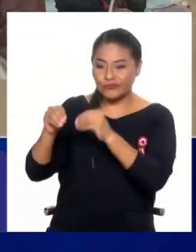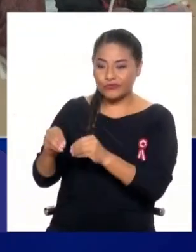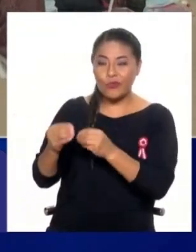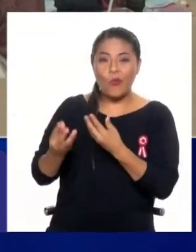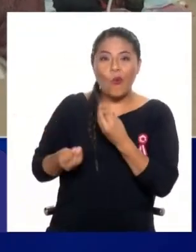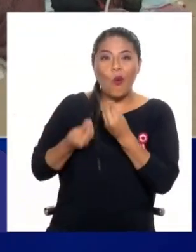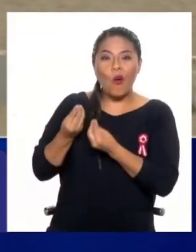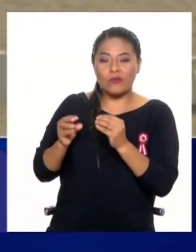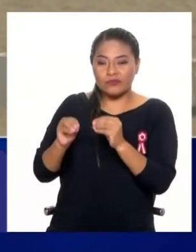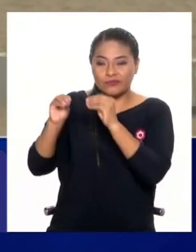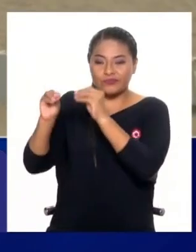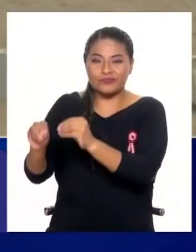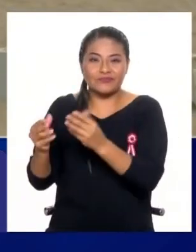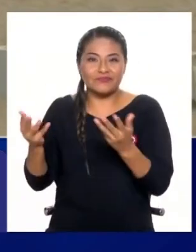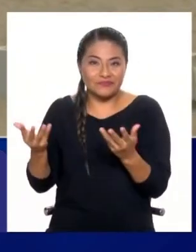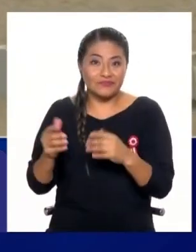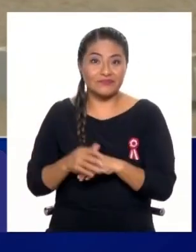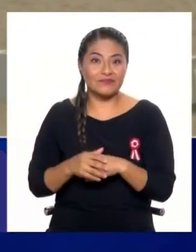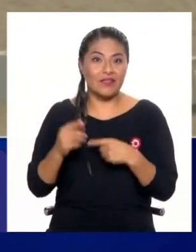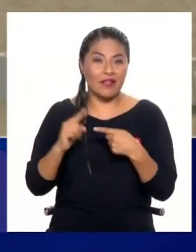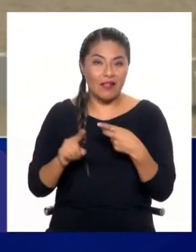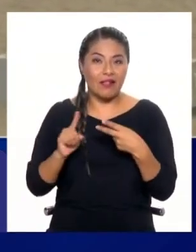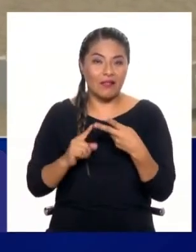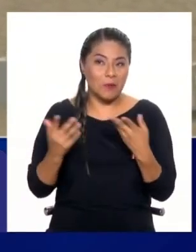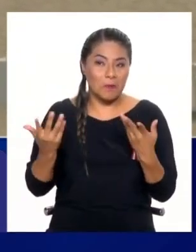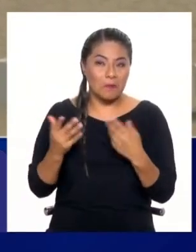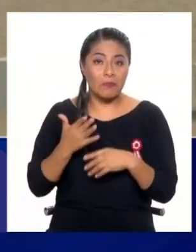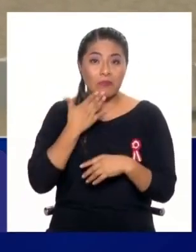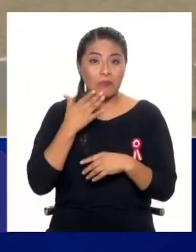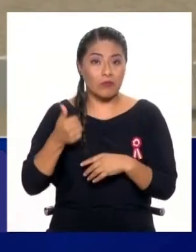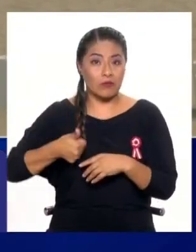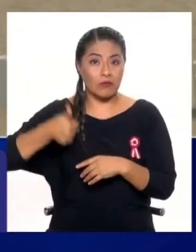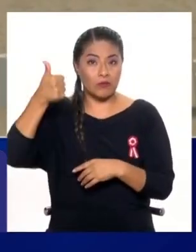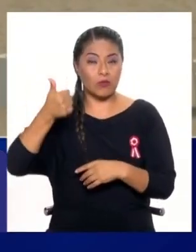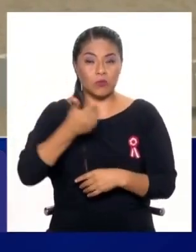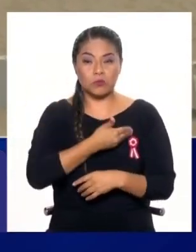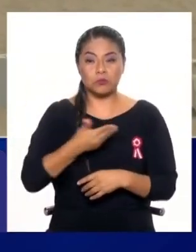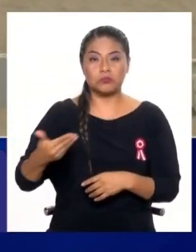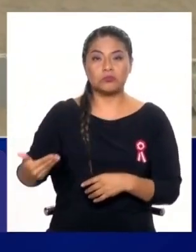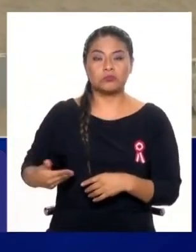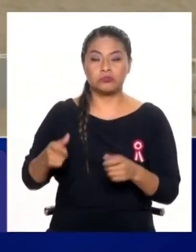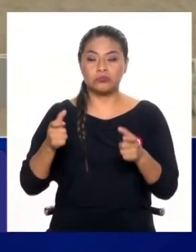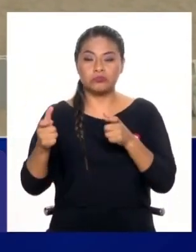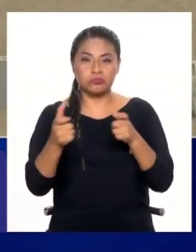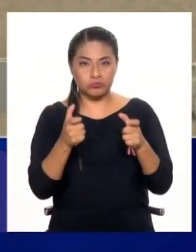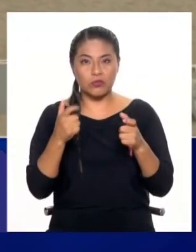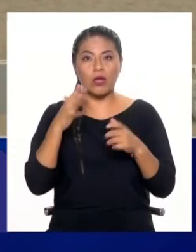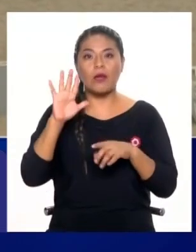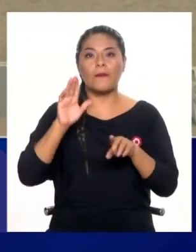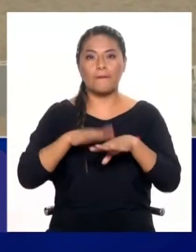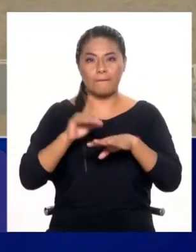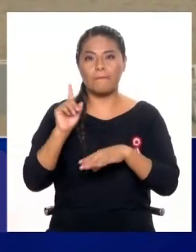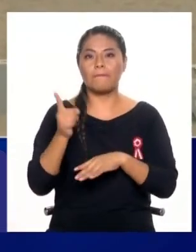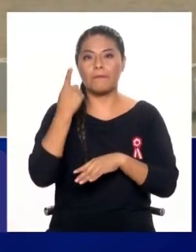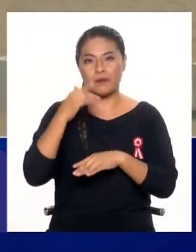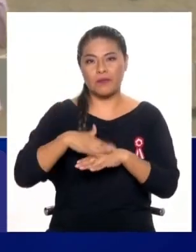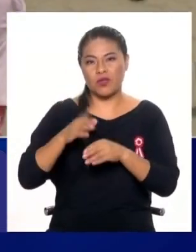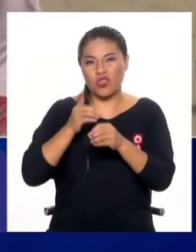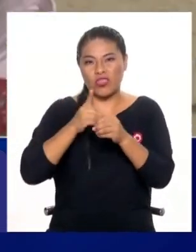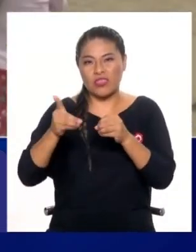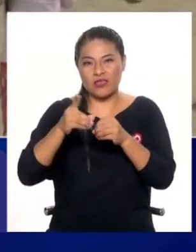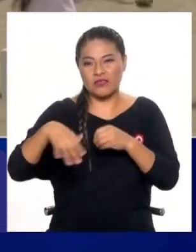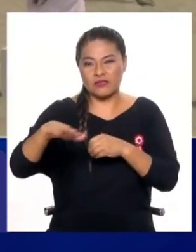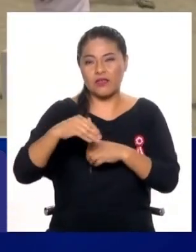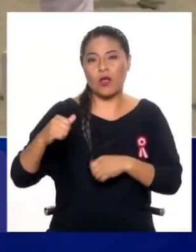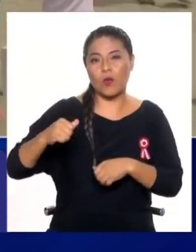Eso queda en el aire, ¿por qué? Quien debiera hacer la vigilancia son los gobiernos locales, distritales, que son los encargados, digamos, de